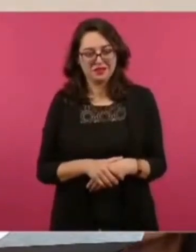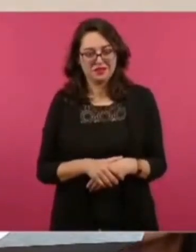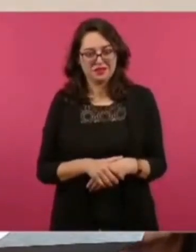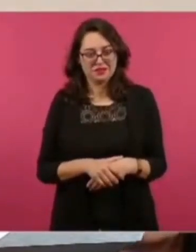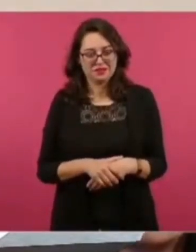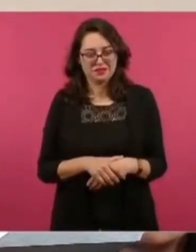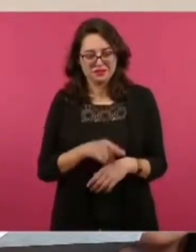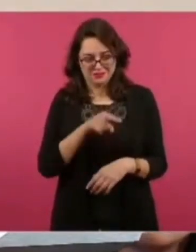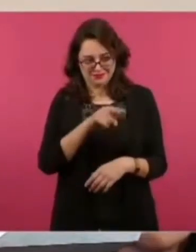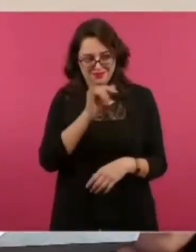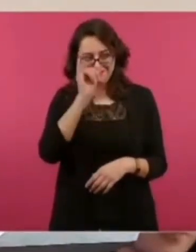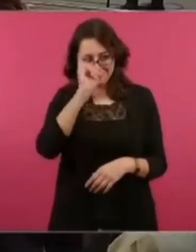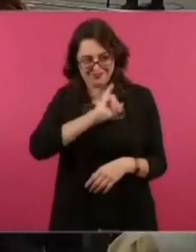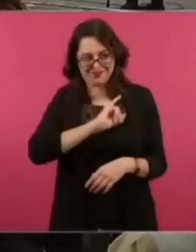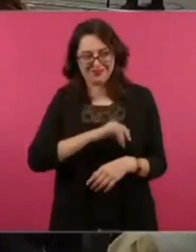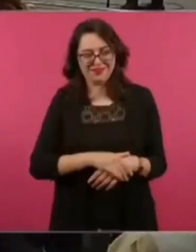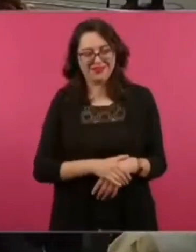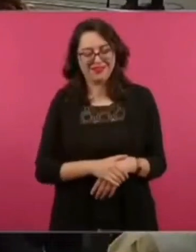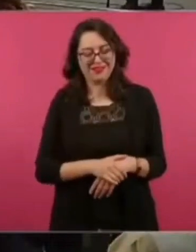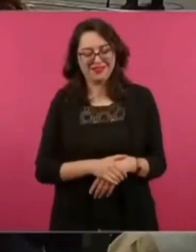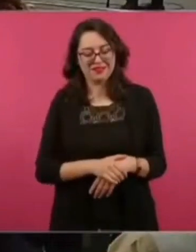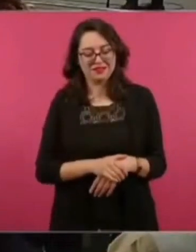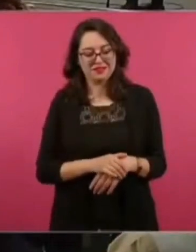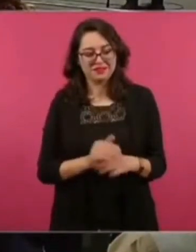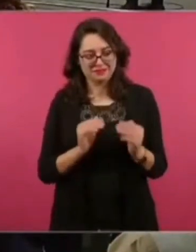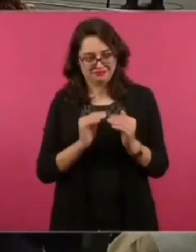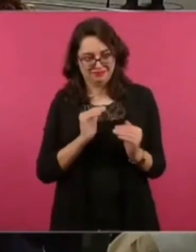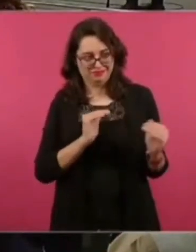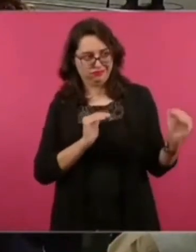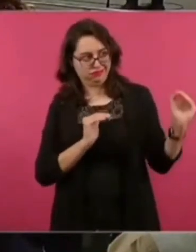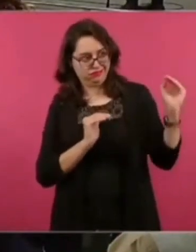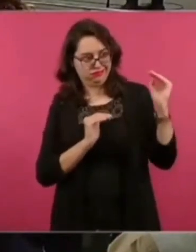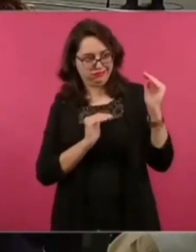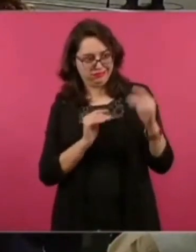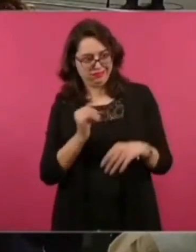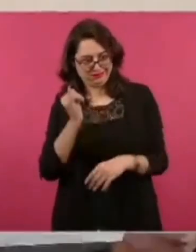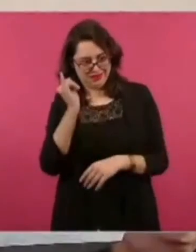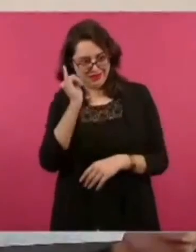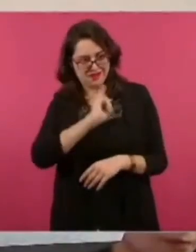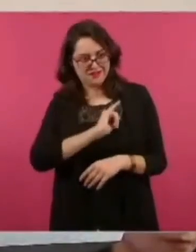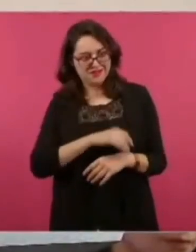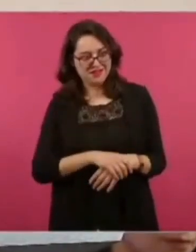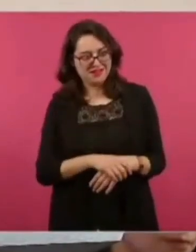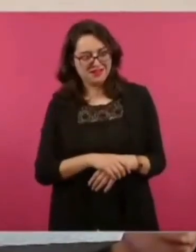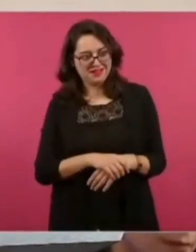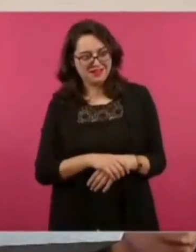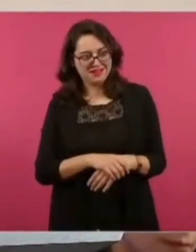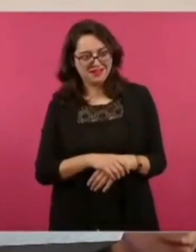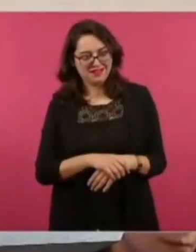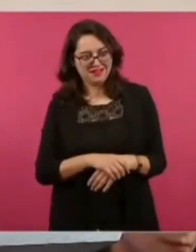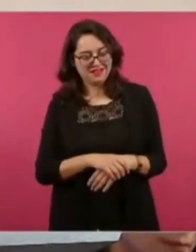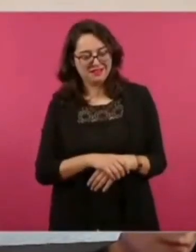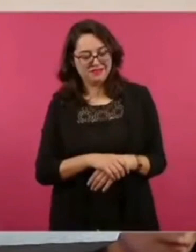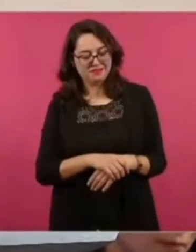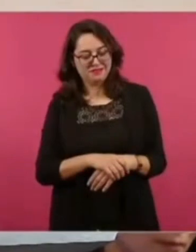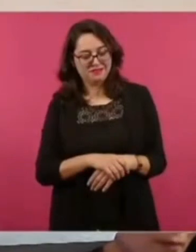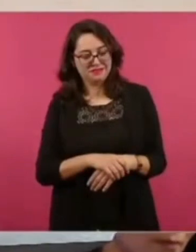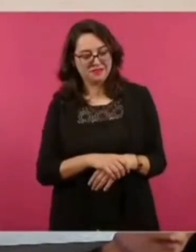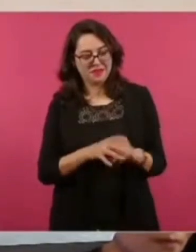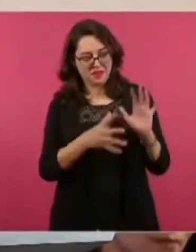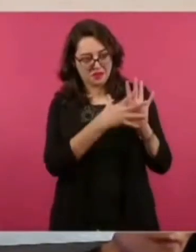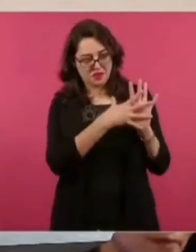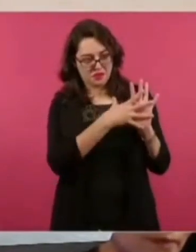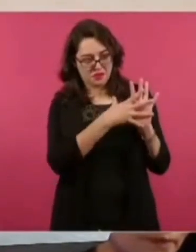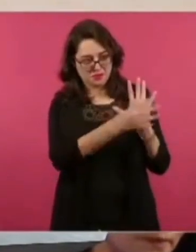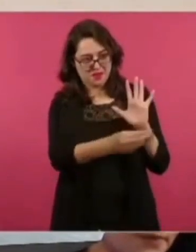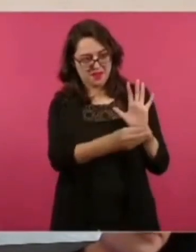su jefe ideológico, en